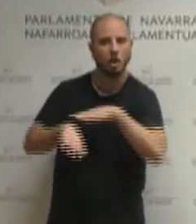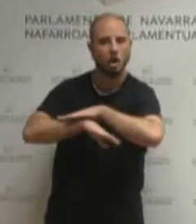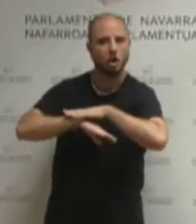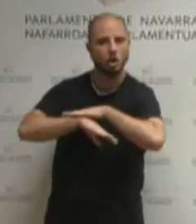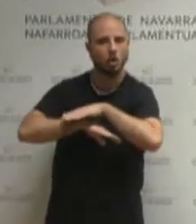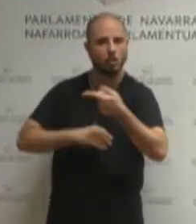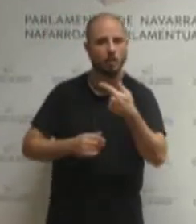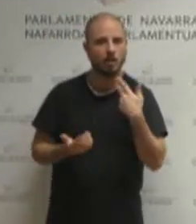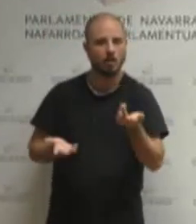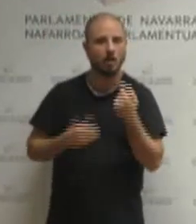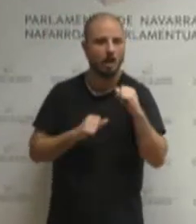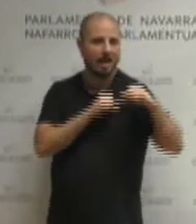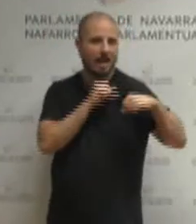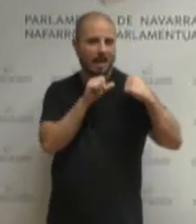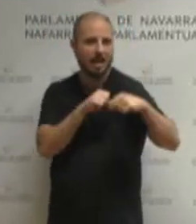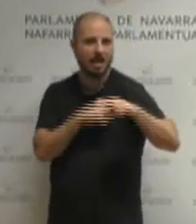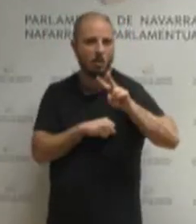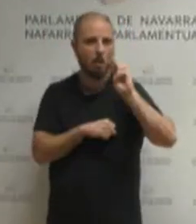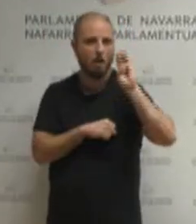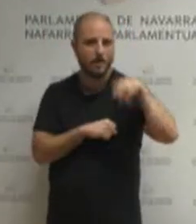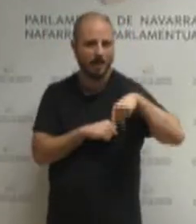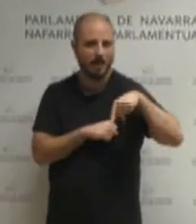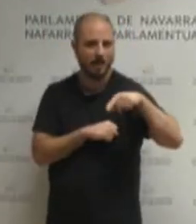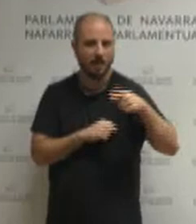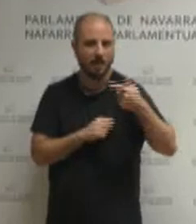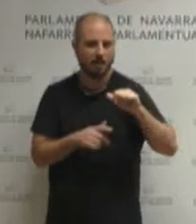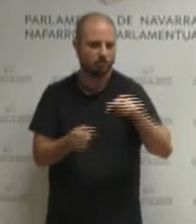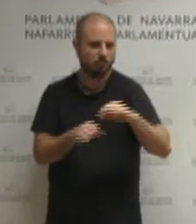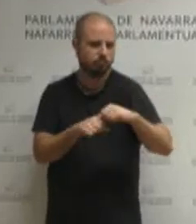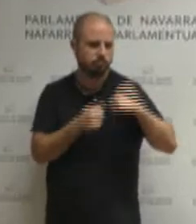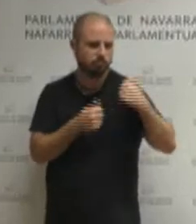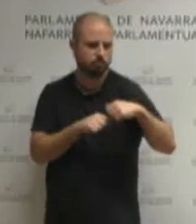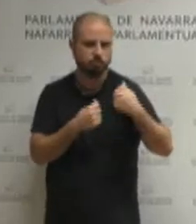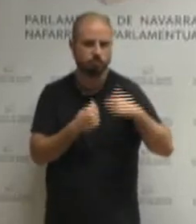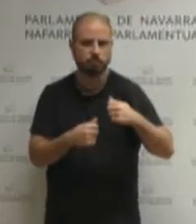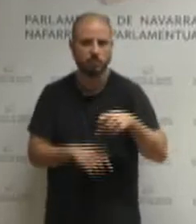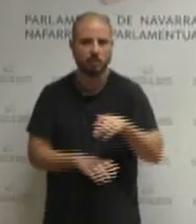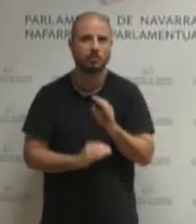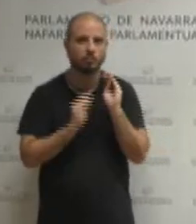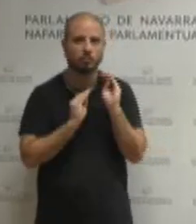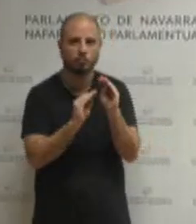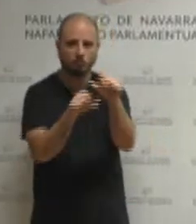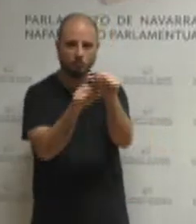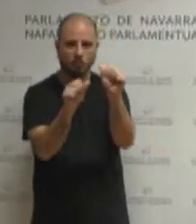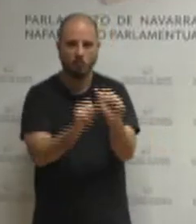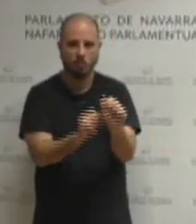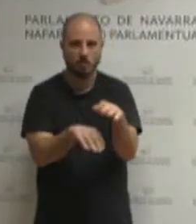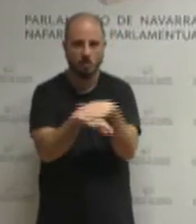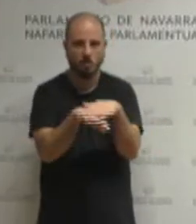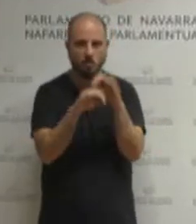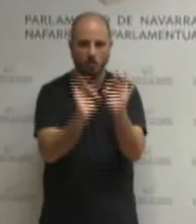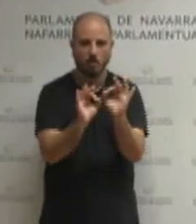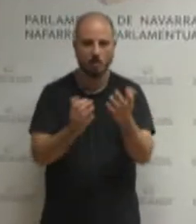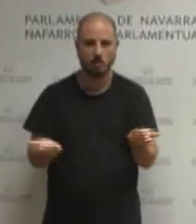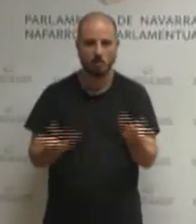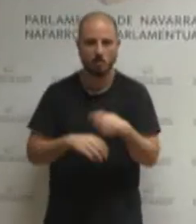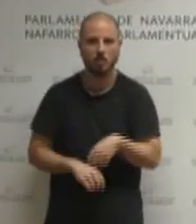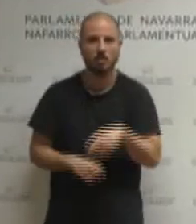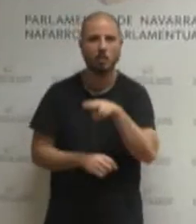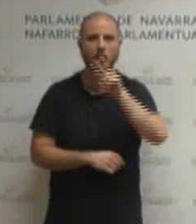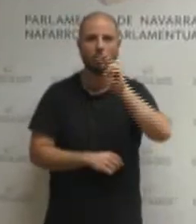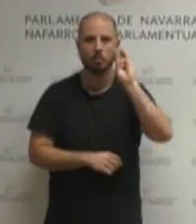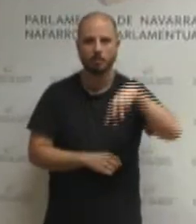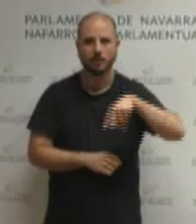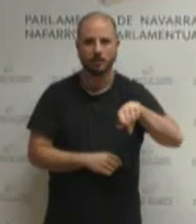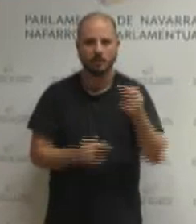la herencia de UPN ya ya pero es que es esa forma de gobernanza la que ustedes aplicaron la herencia de UPN en este sentido y la manera de